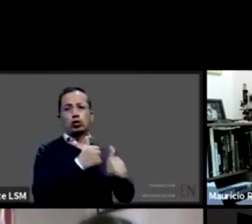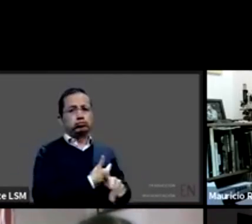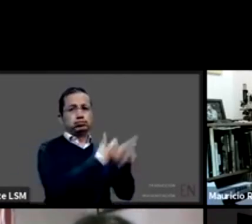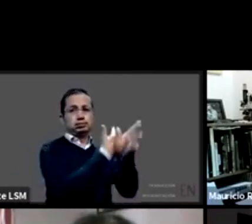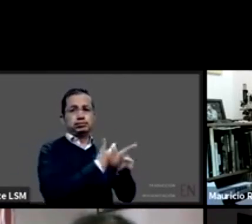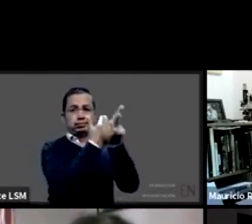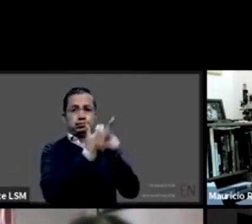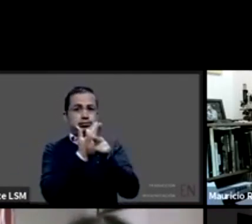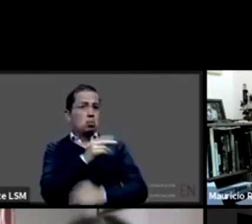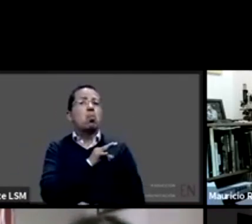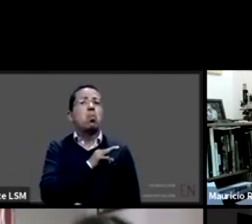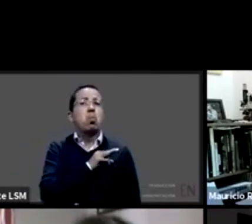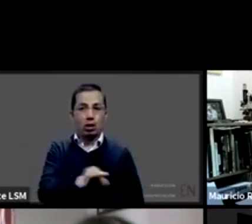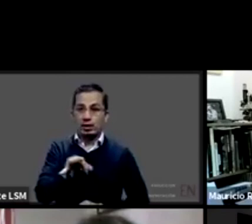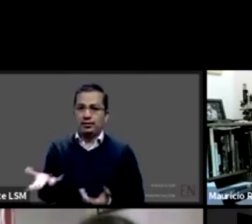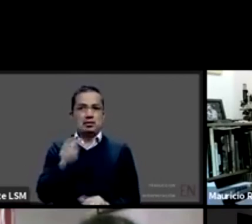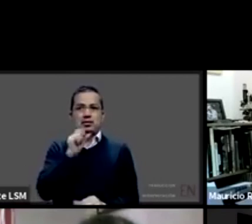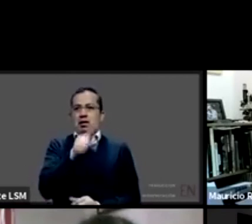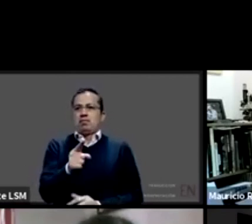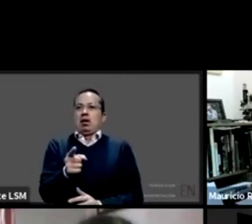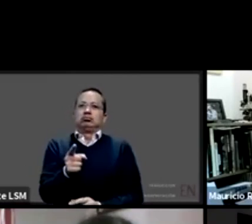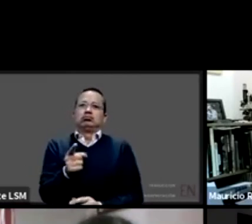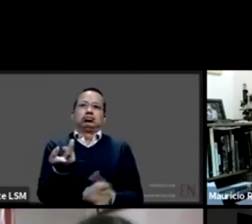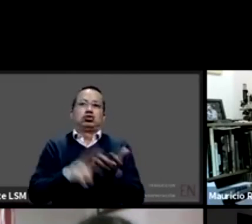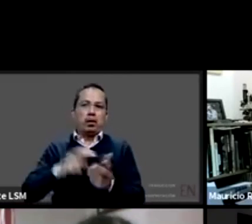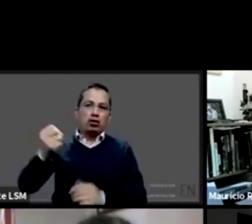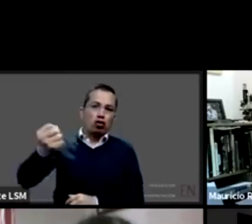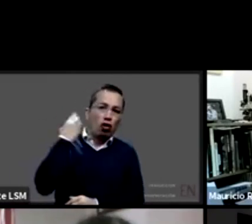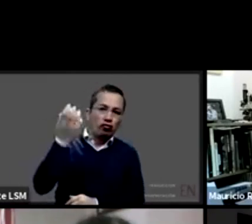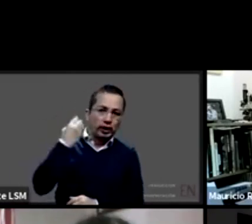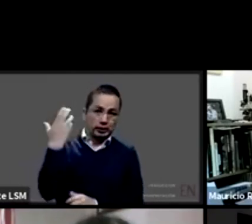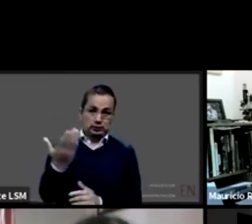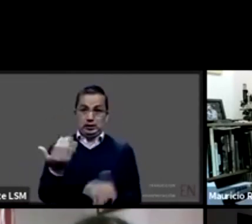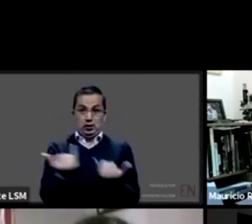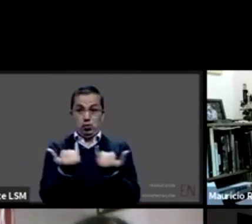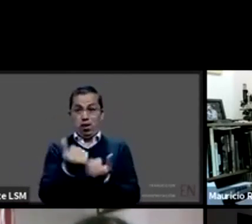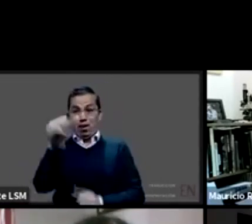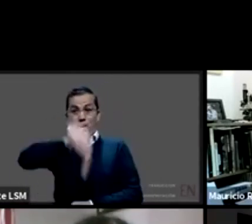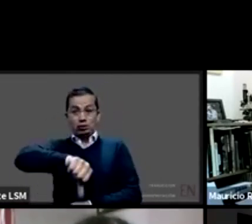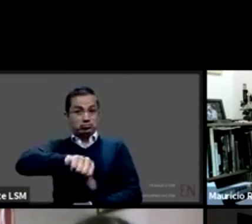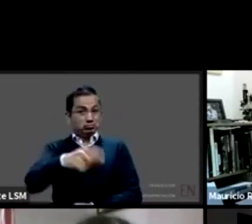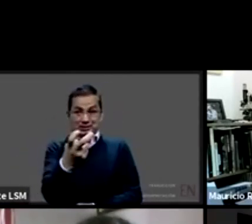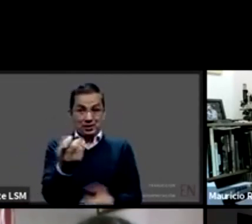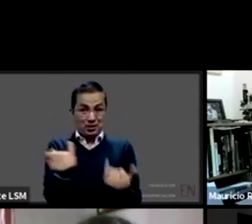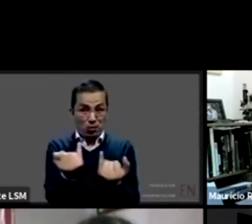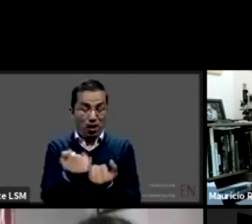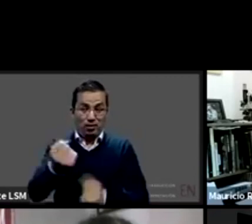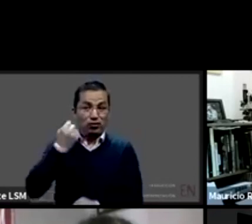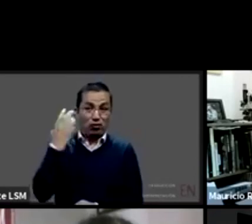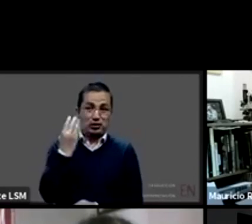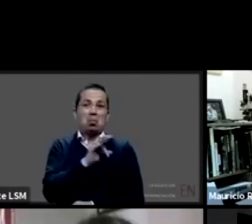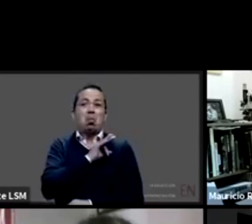extraordinarios congresos como este aunque estemos a distancia y en donde tenemos múltiples